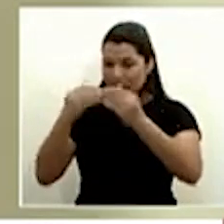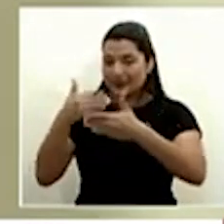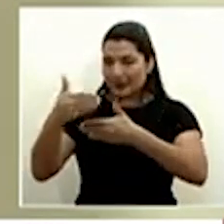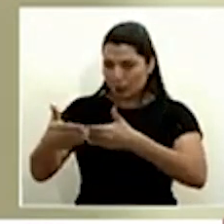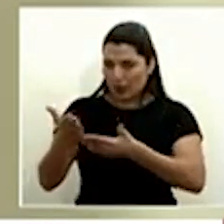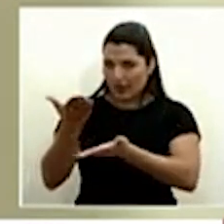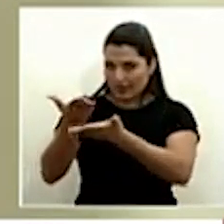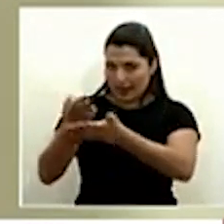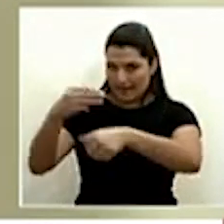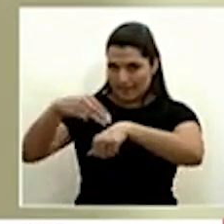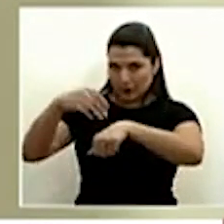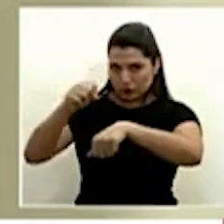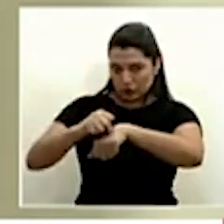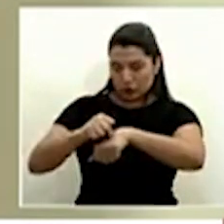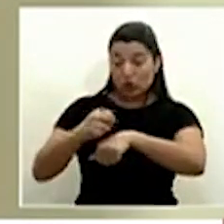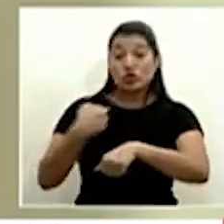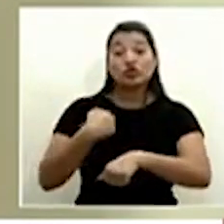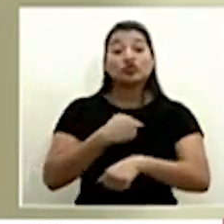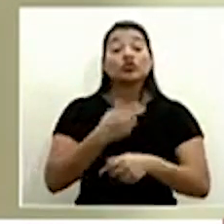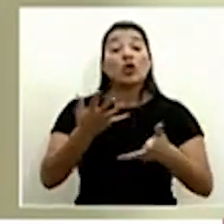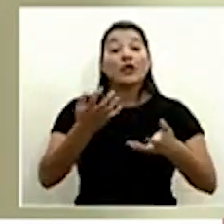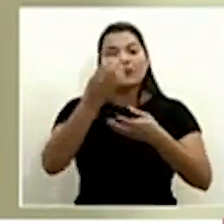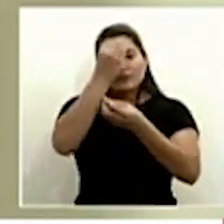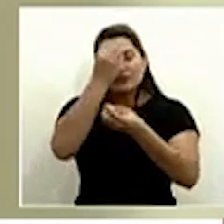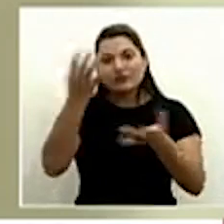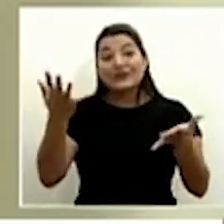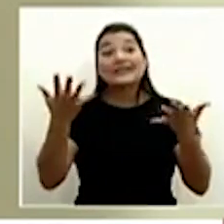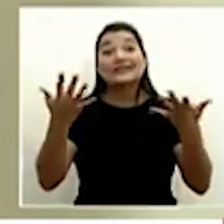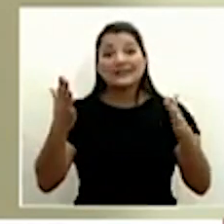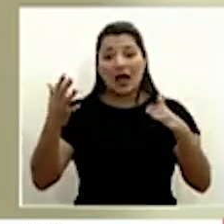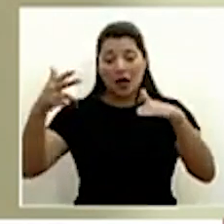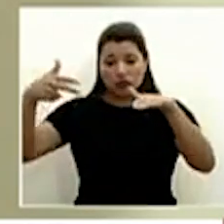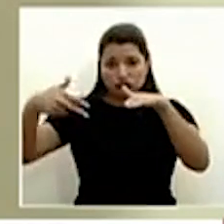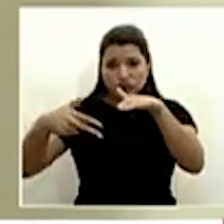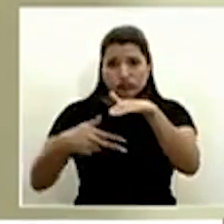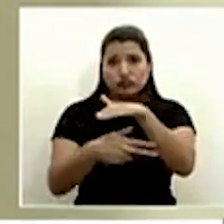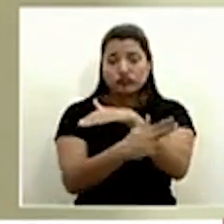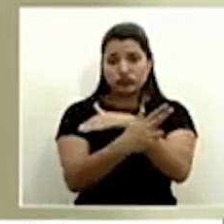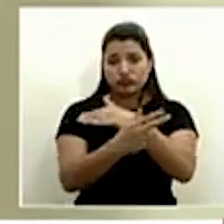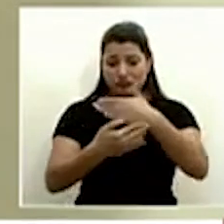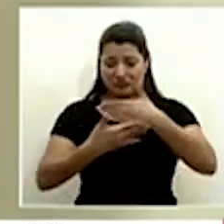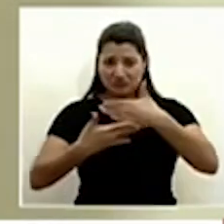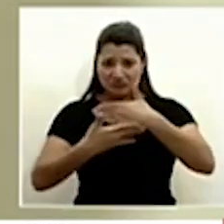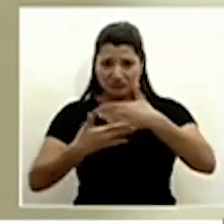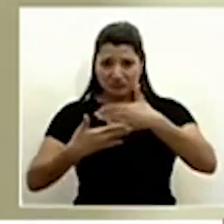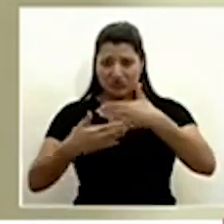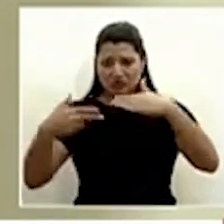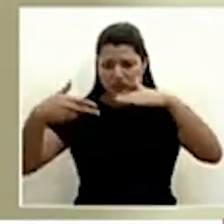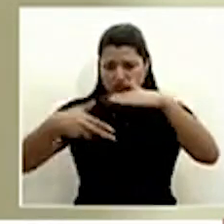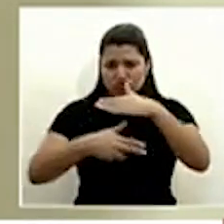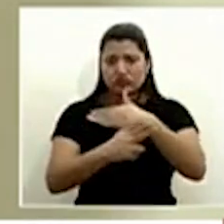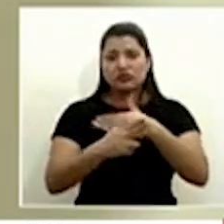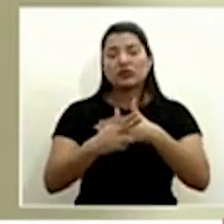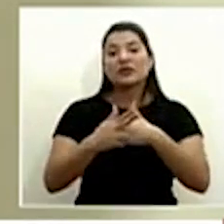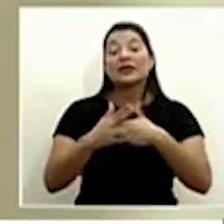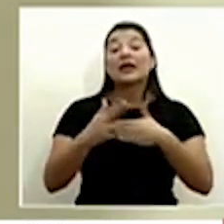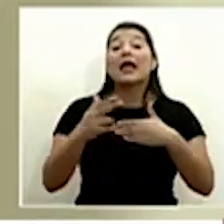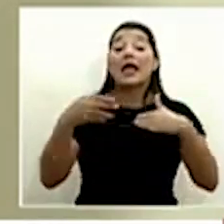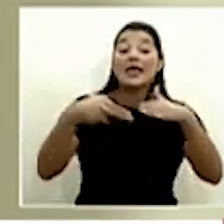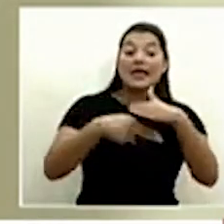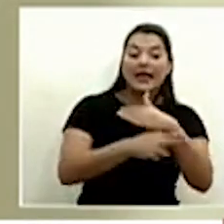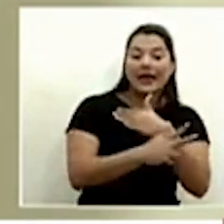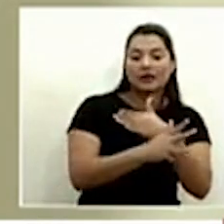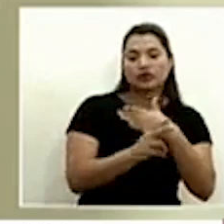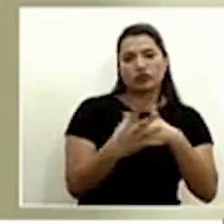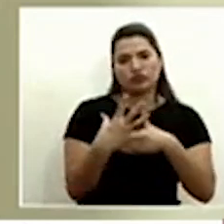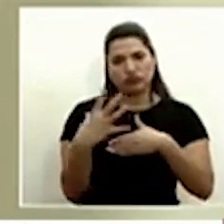les comunicamos que ya han transitado por esos pasos fronterizos en ingreso y en salida de